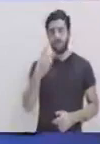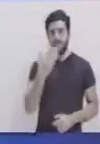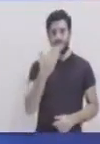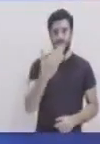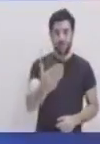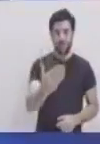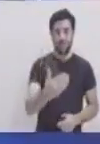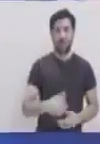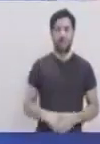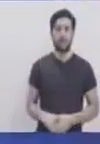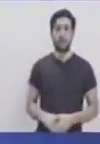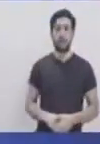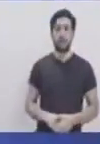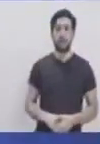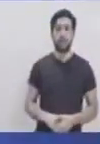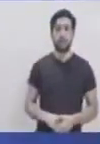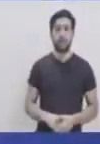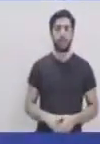hacia el frente